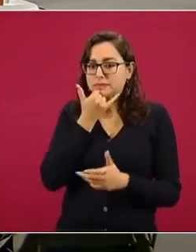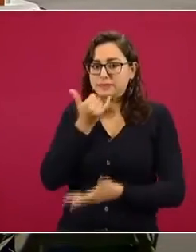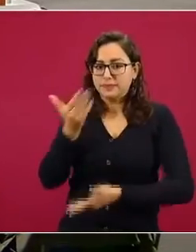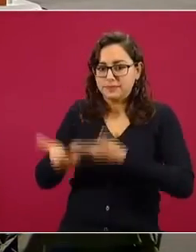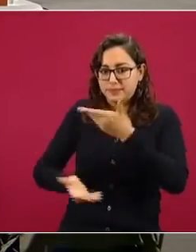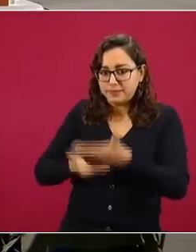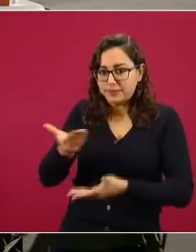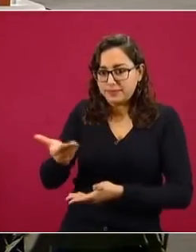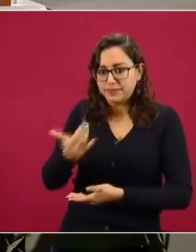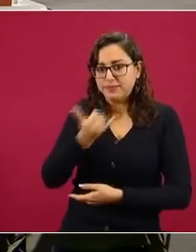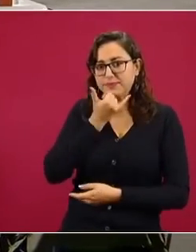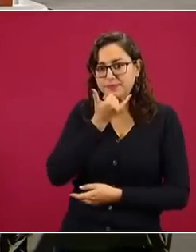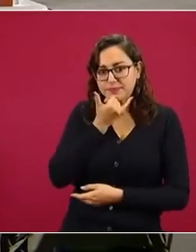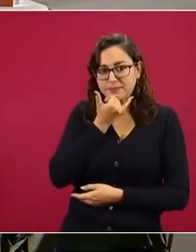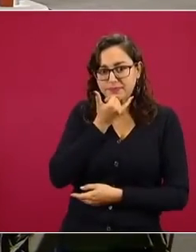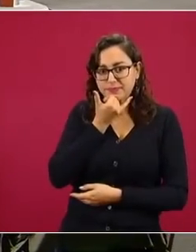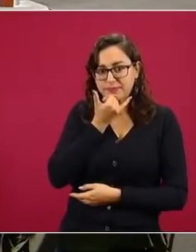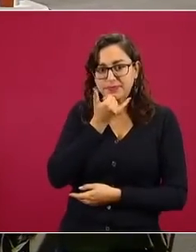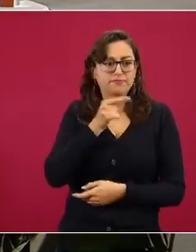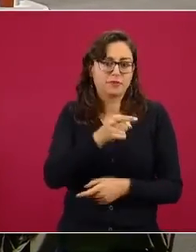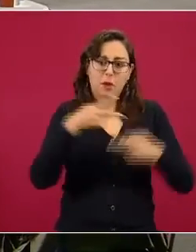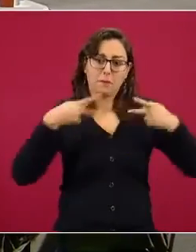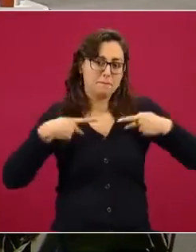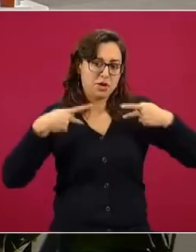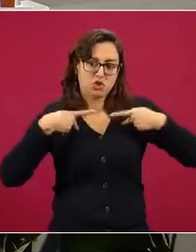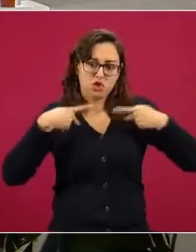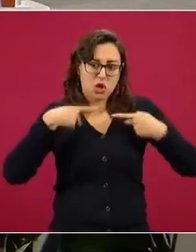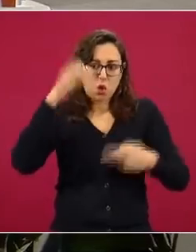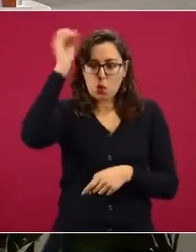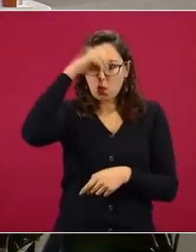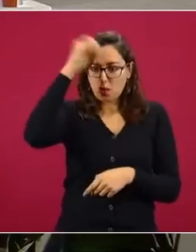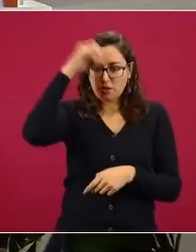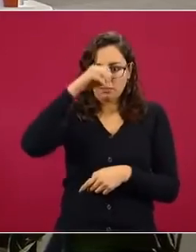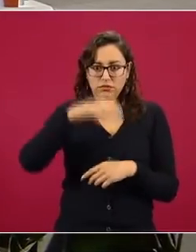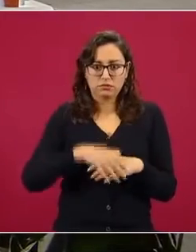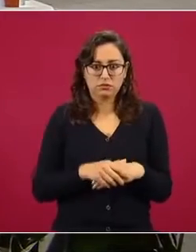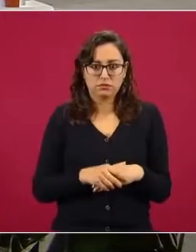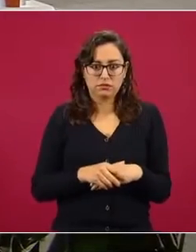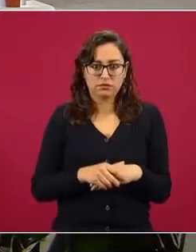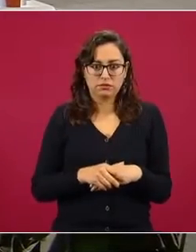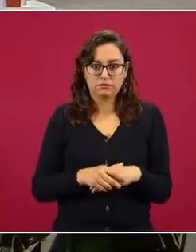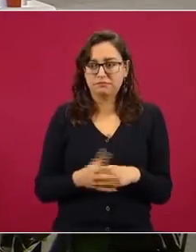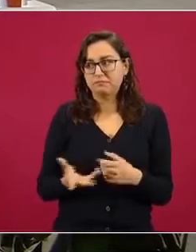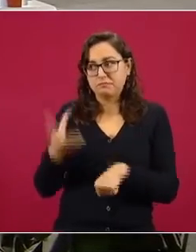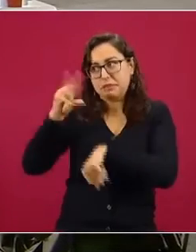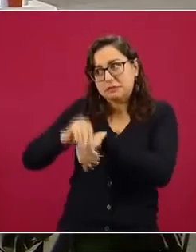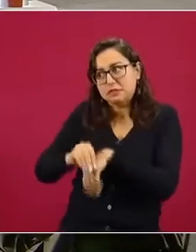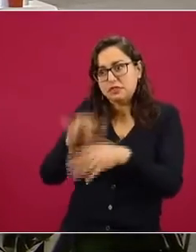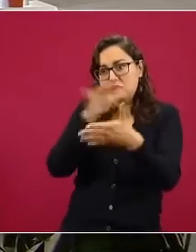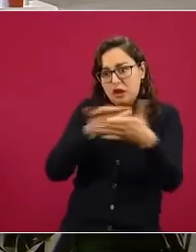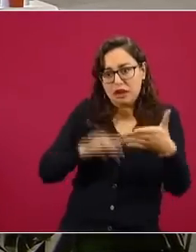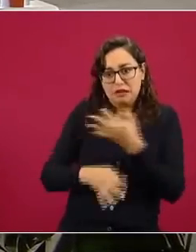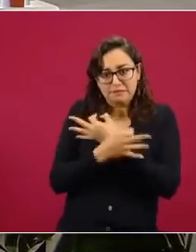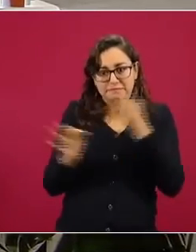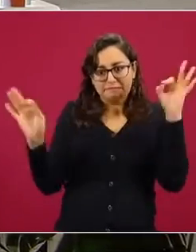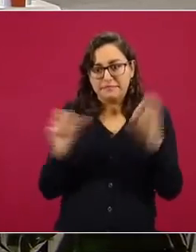no le pedimos es un ciudadano que opinó pero no le pedimos autorización pero